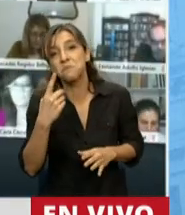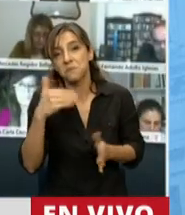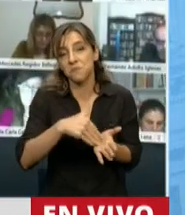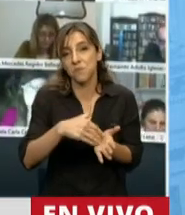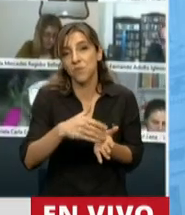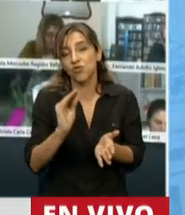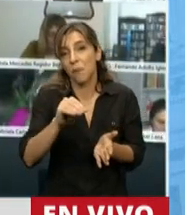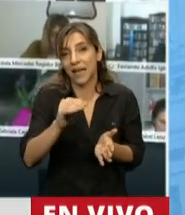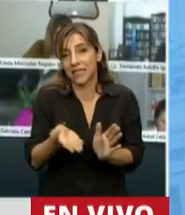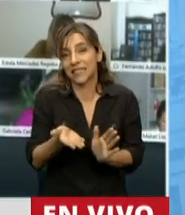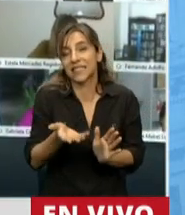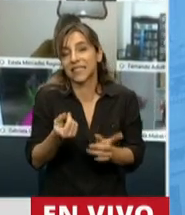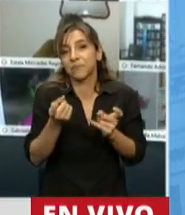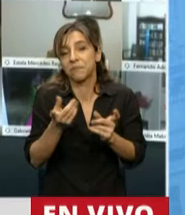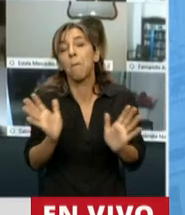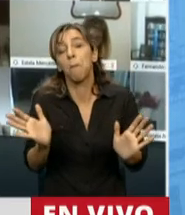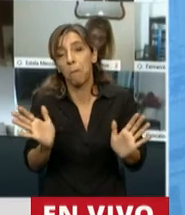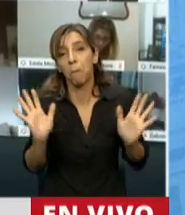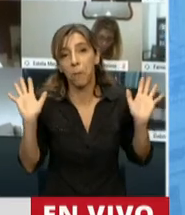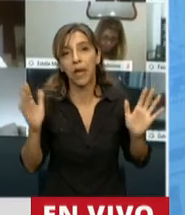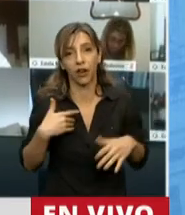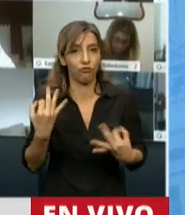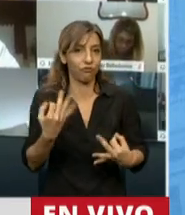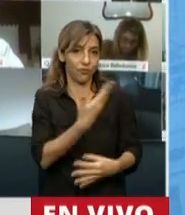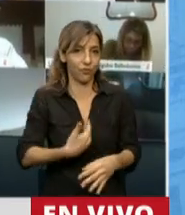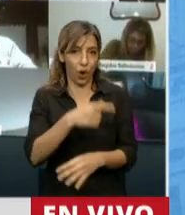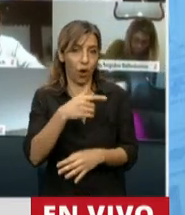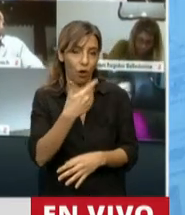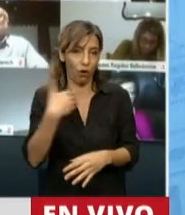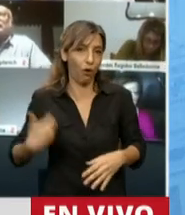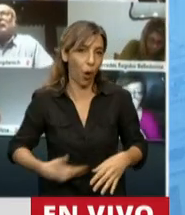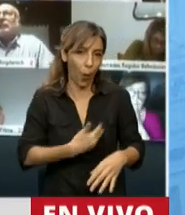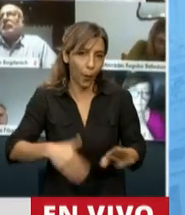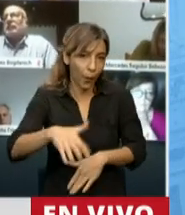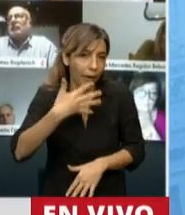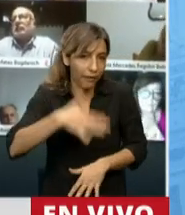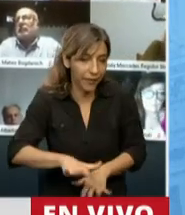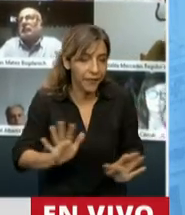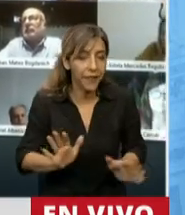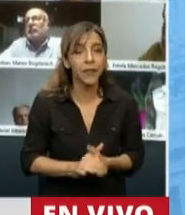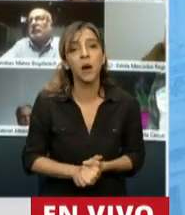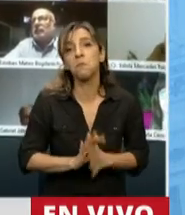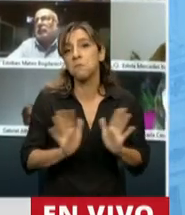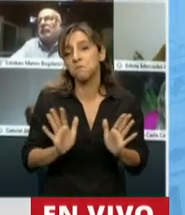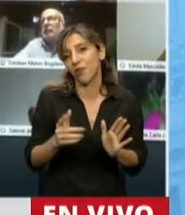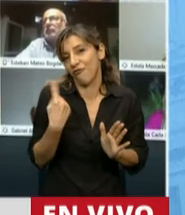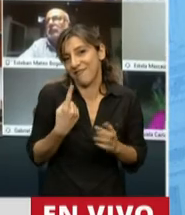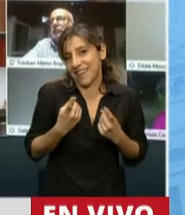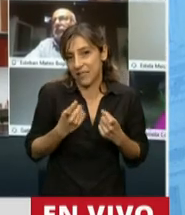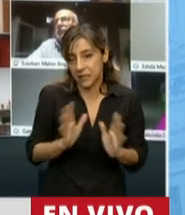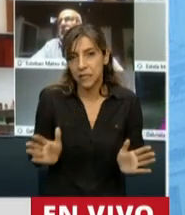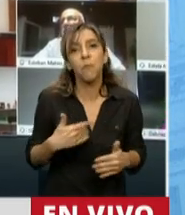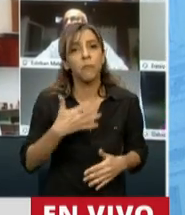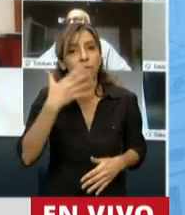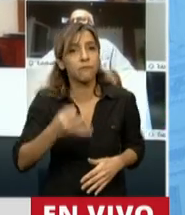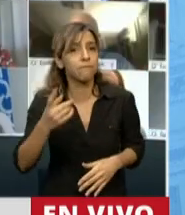esta ecuación hasta fin de año, creemos que seguramente el gobierno se va a hacer eco de estas necesidades. Simplemente para terminar, queremos decir que